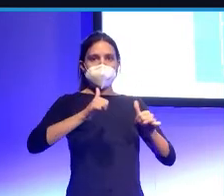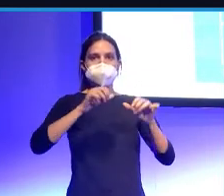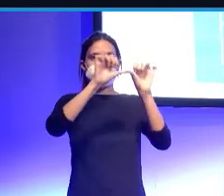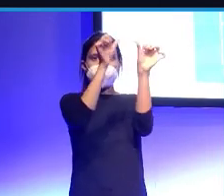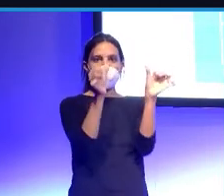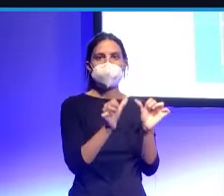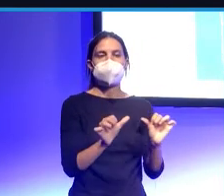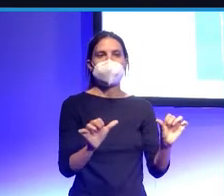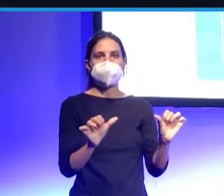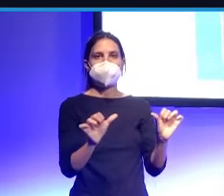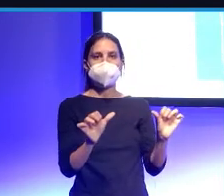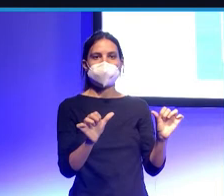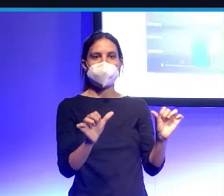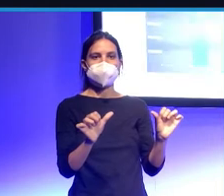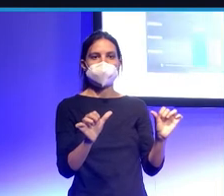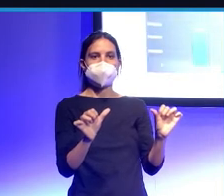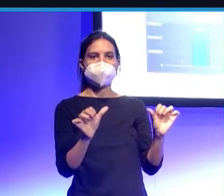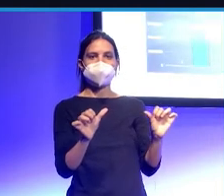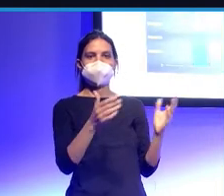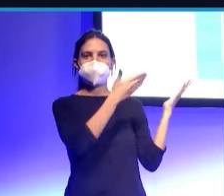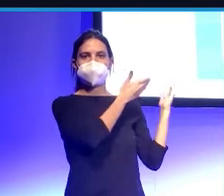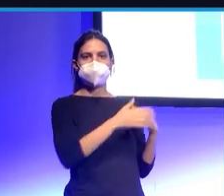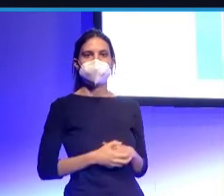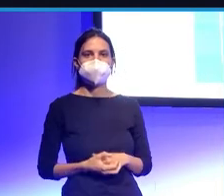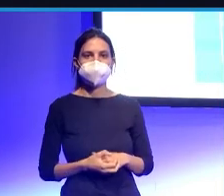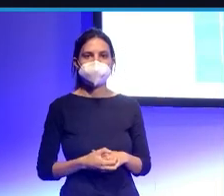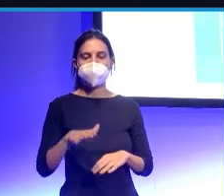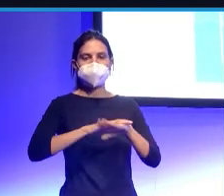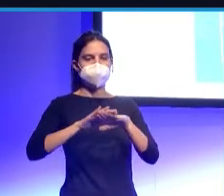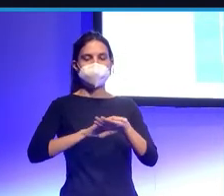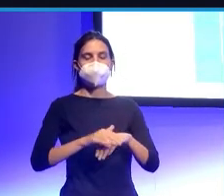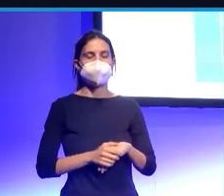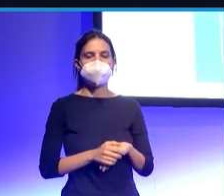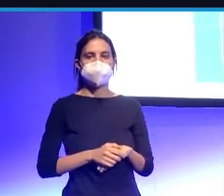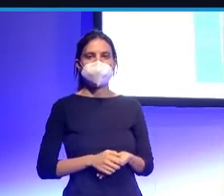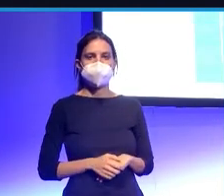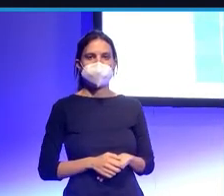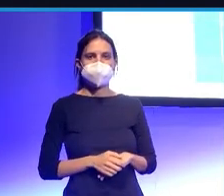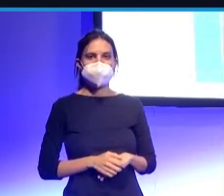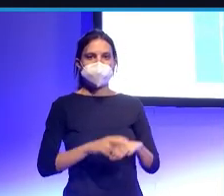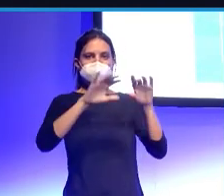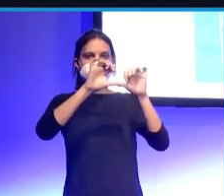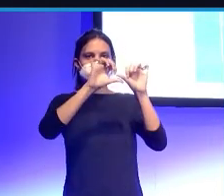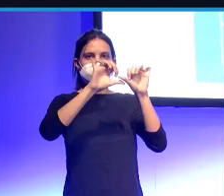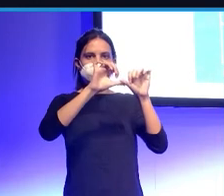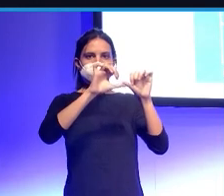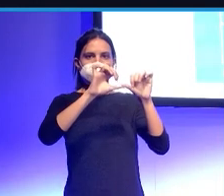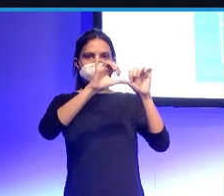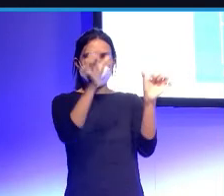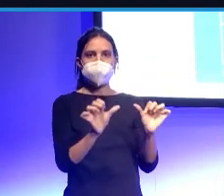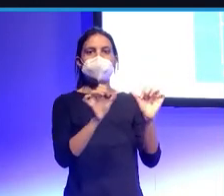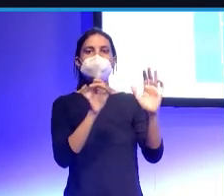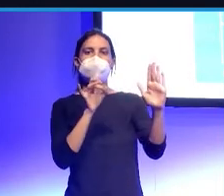goles esperados en el que vamos a